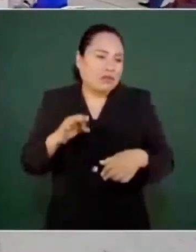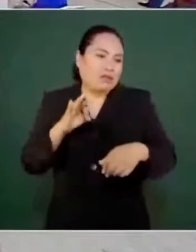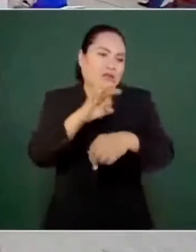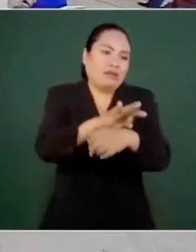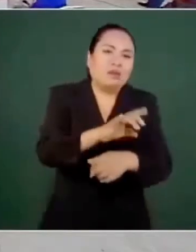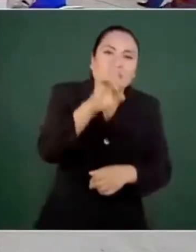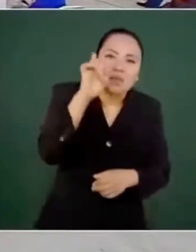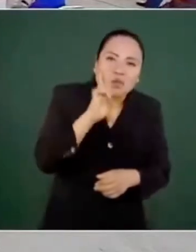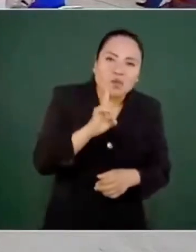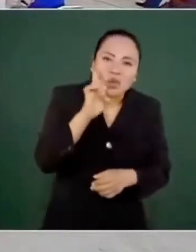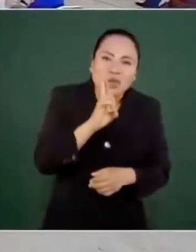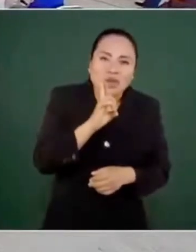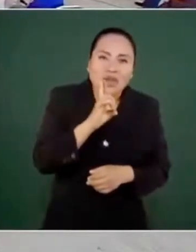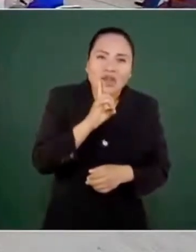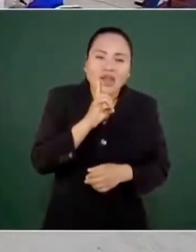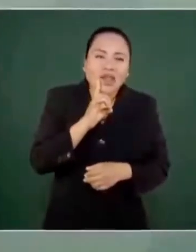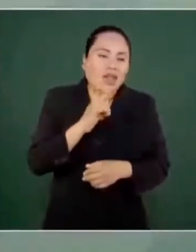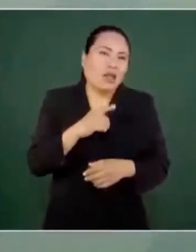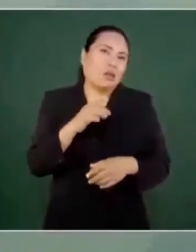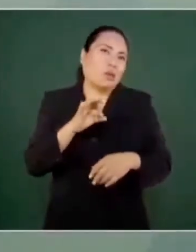se vuelven ambientalistas.